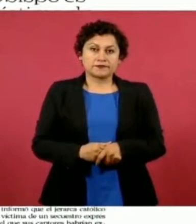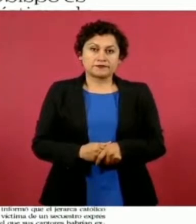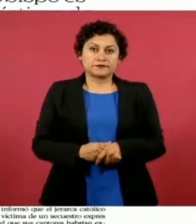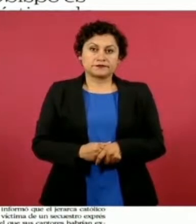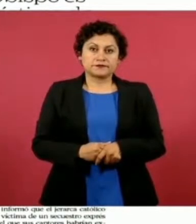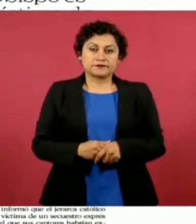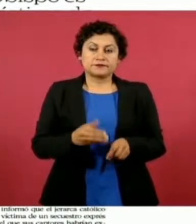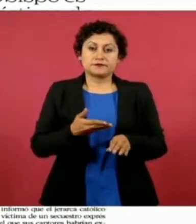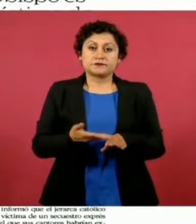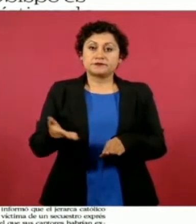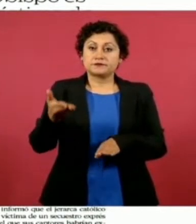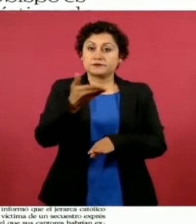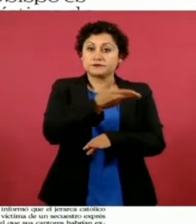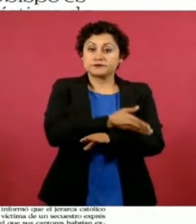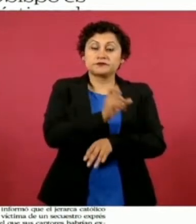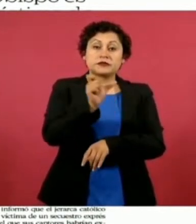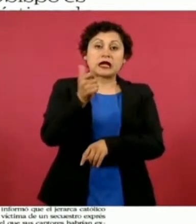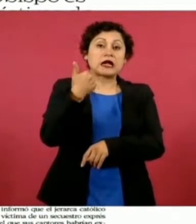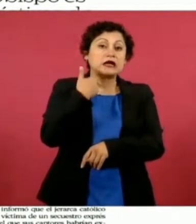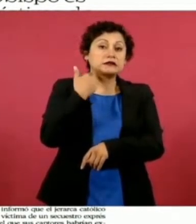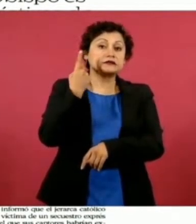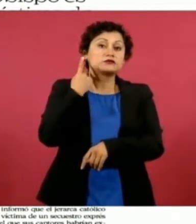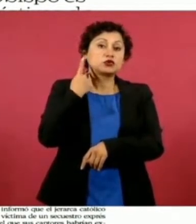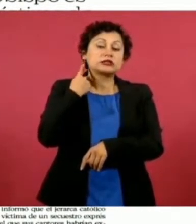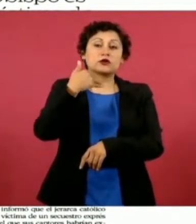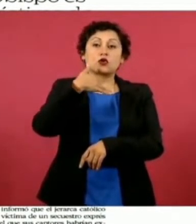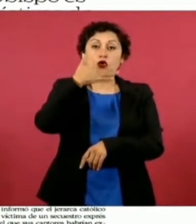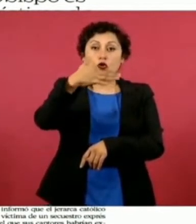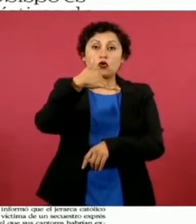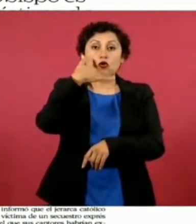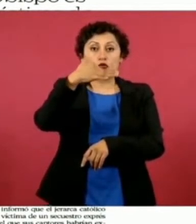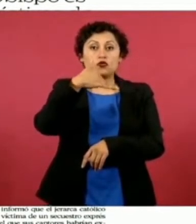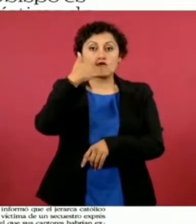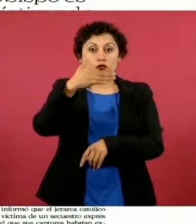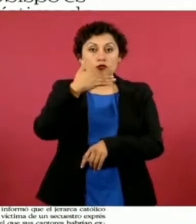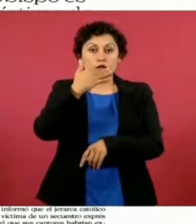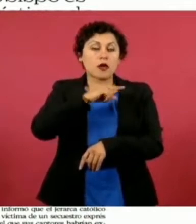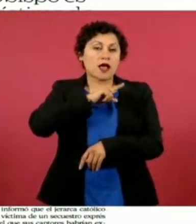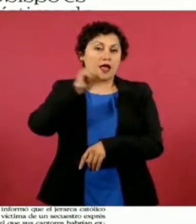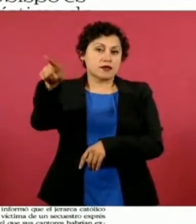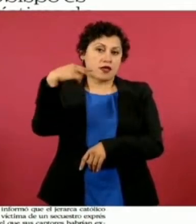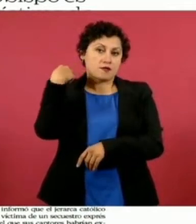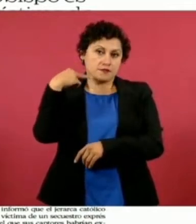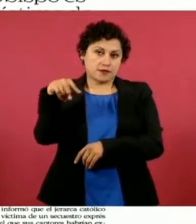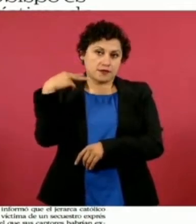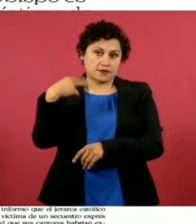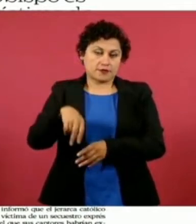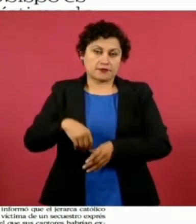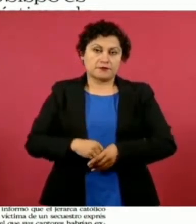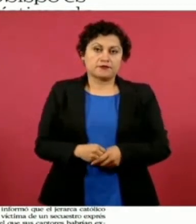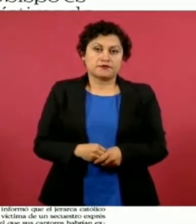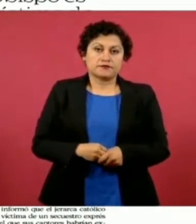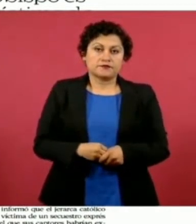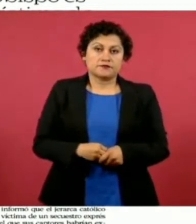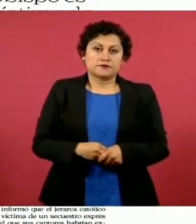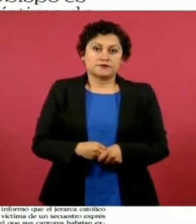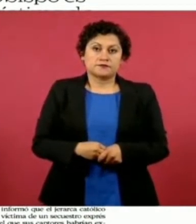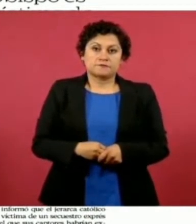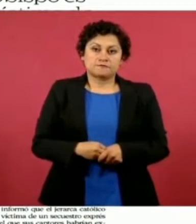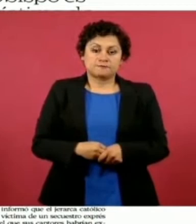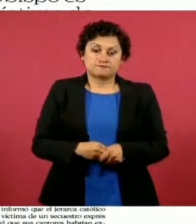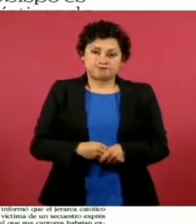corruptos de Veracruz, los verdaderos